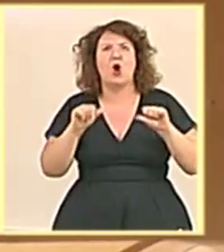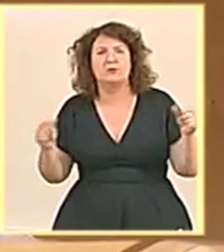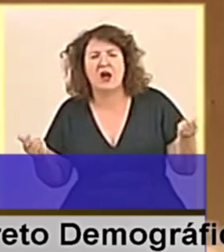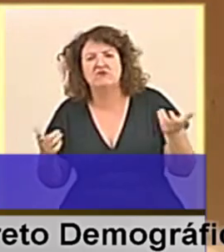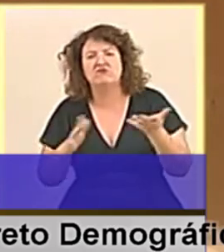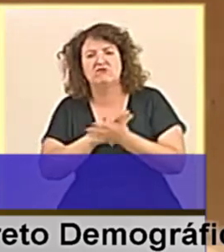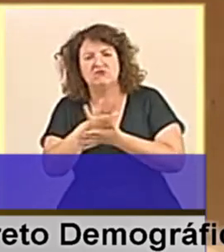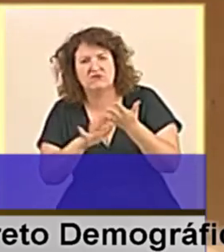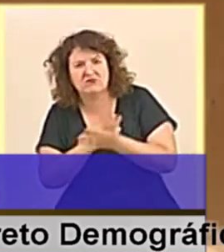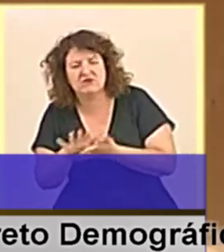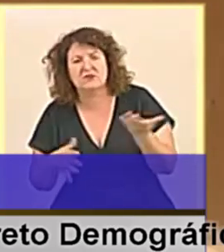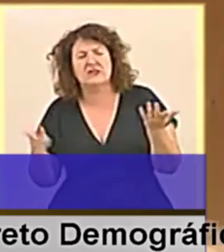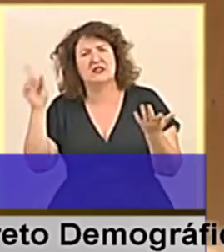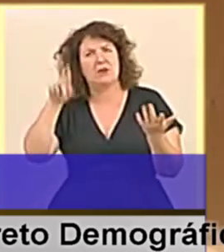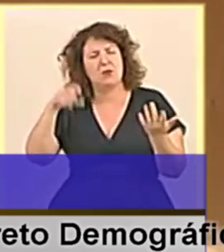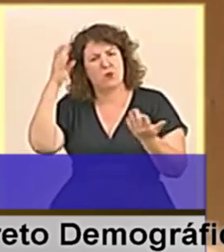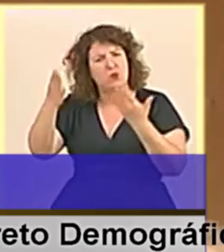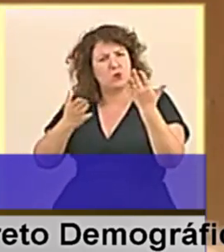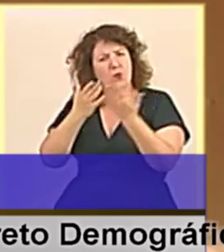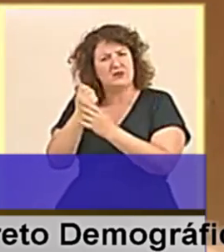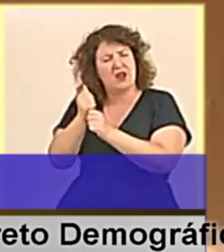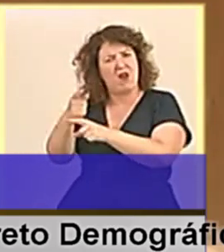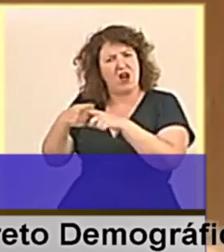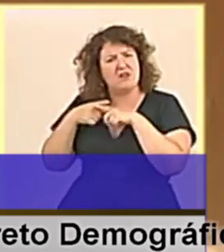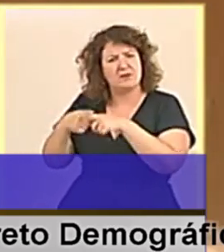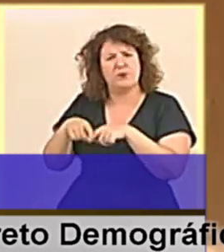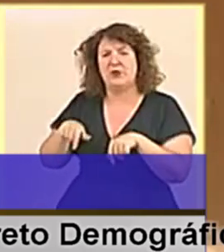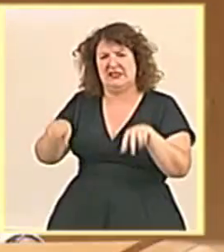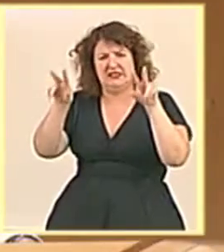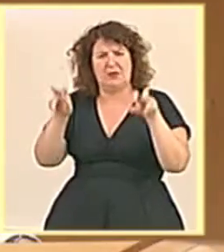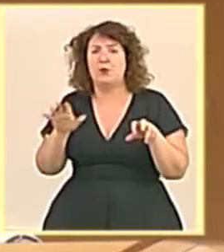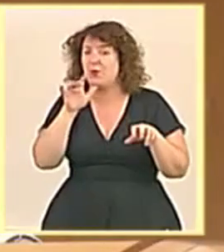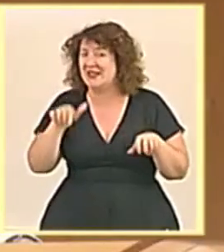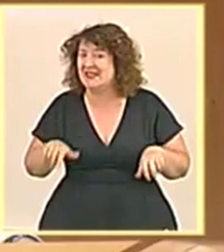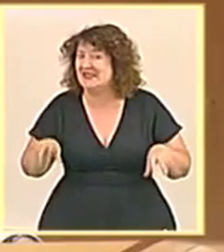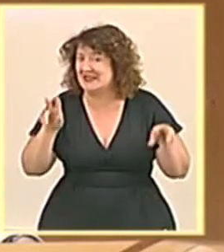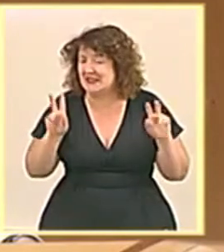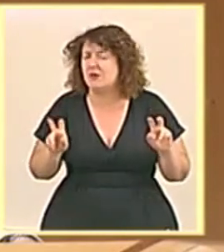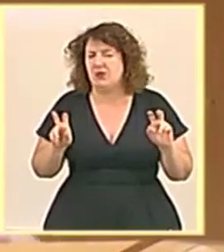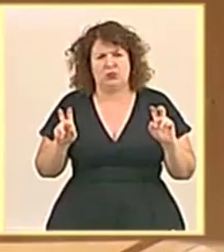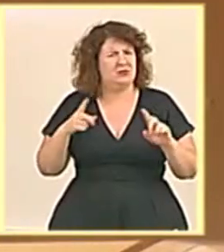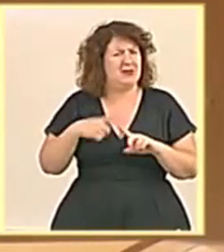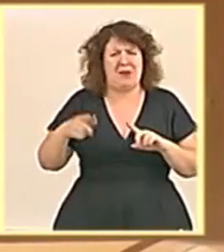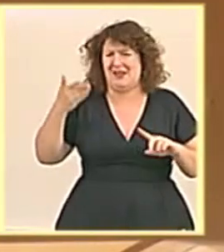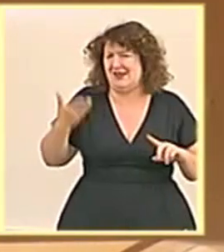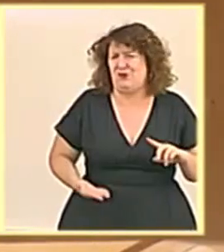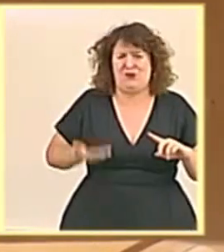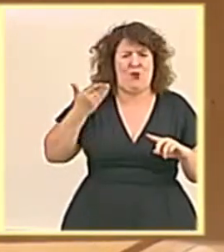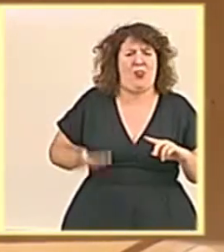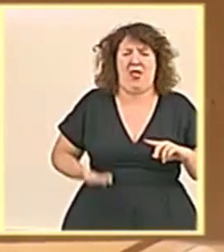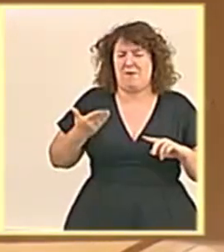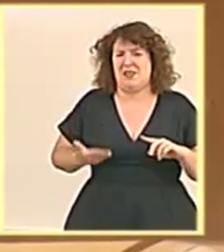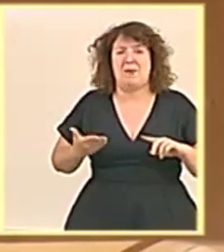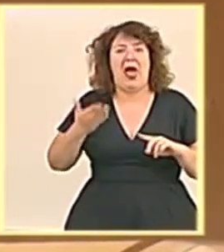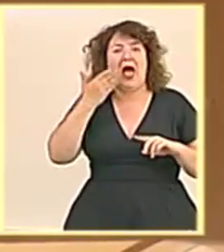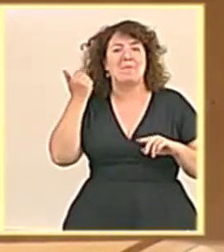intervención y la propuesta de trabajar juntos en este campo, porque este es un asunto capital, es un asunto fundamental